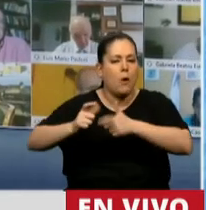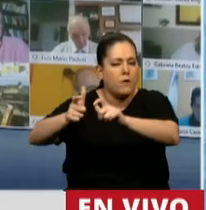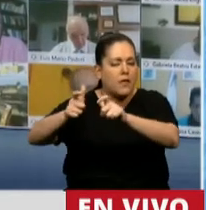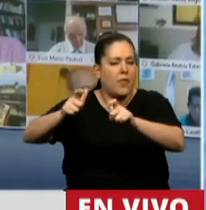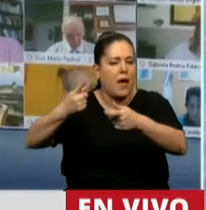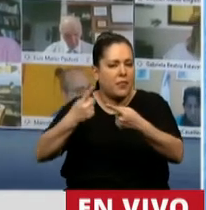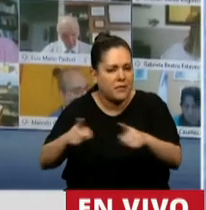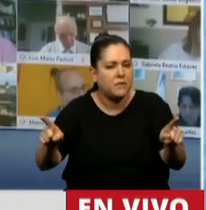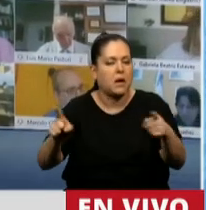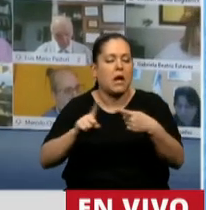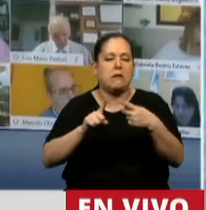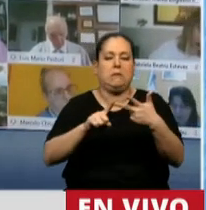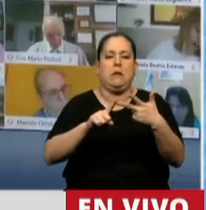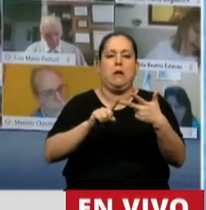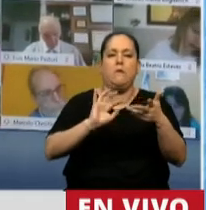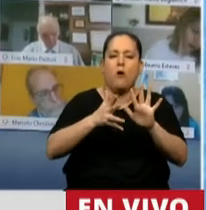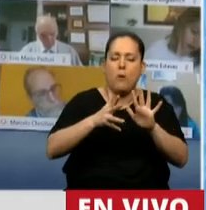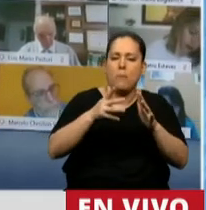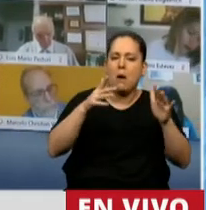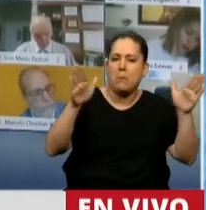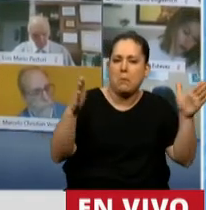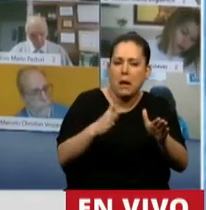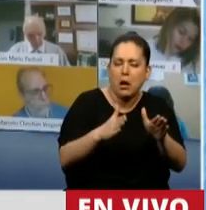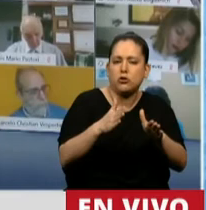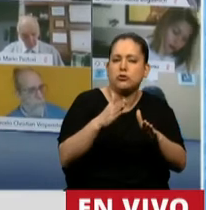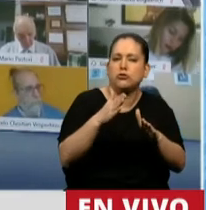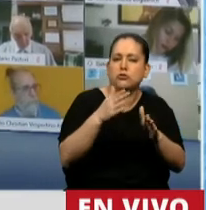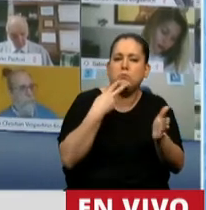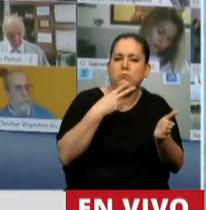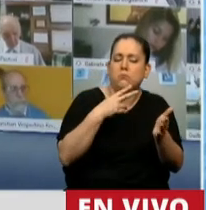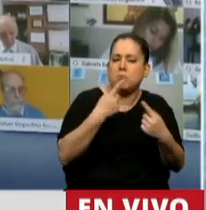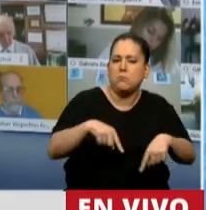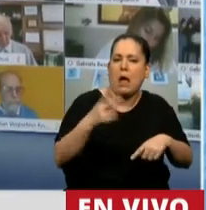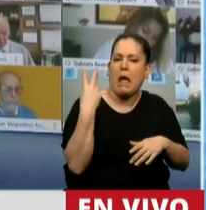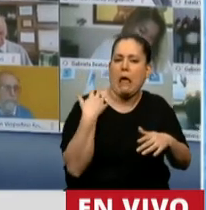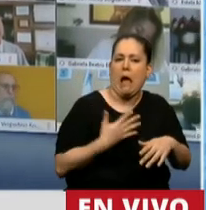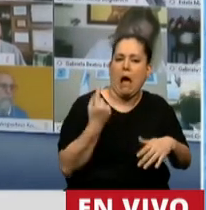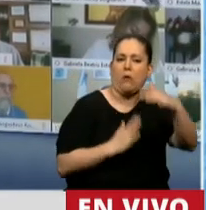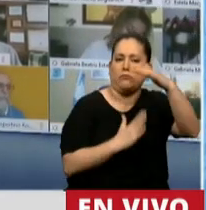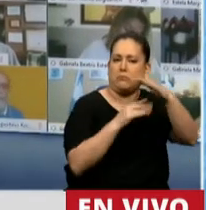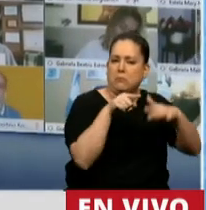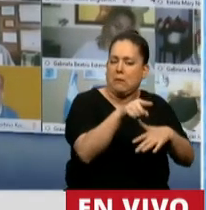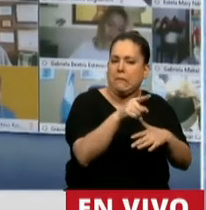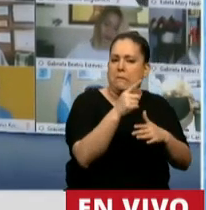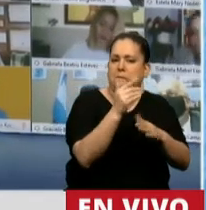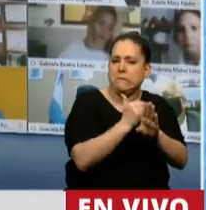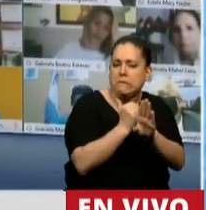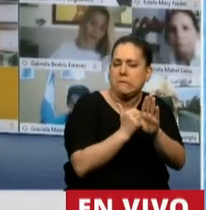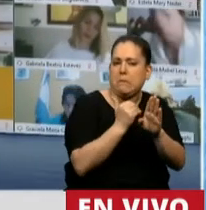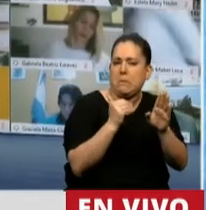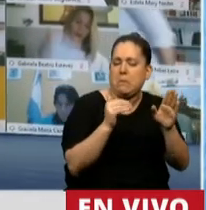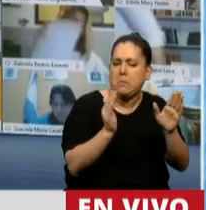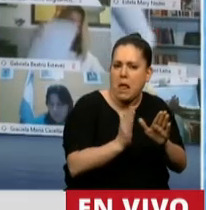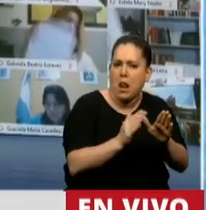el poder de compra de la prestación, bajó las contribuciones patronales, incrementó las tarifas